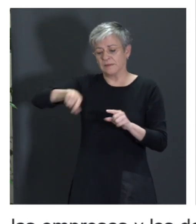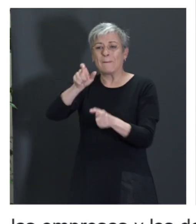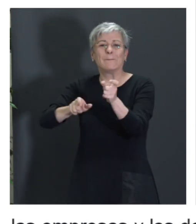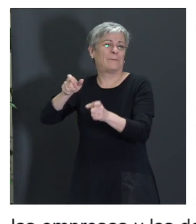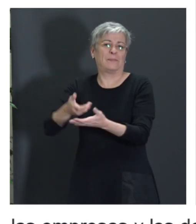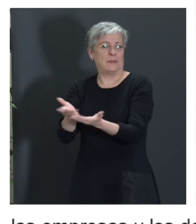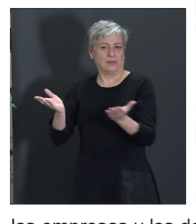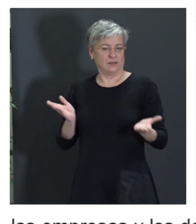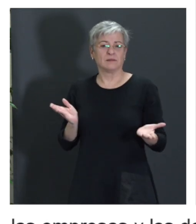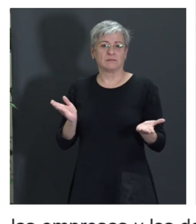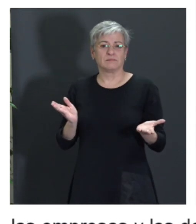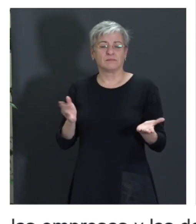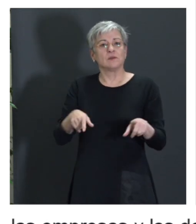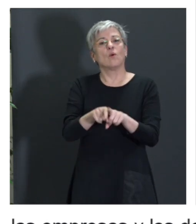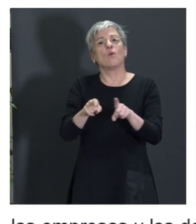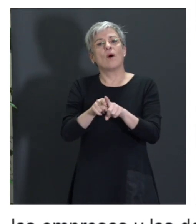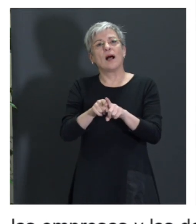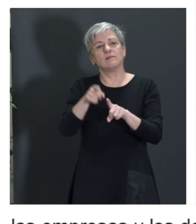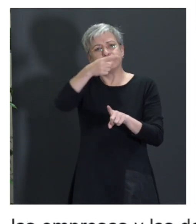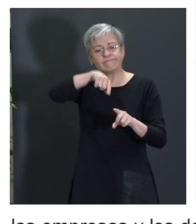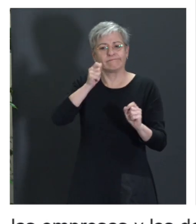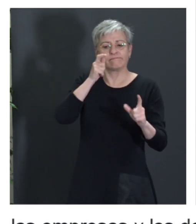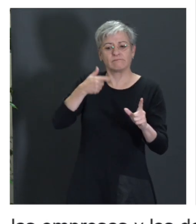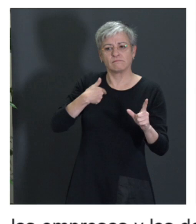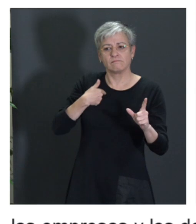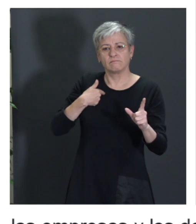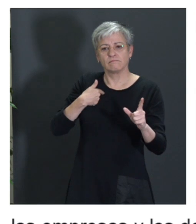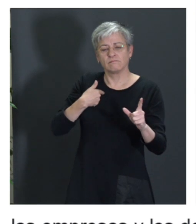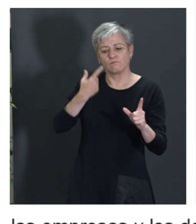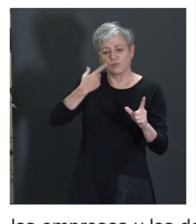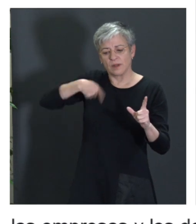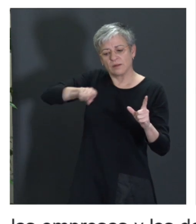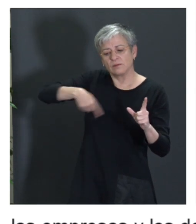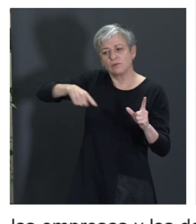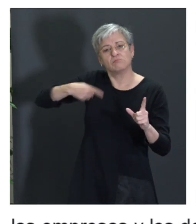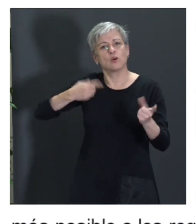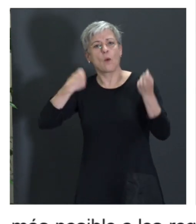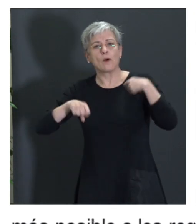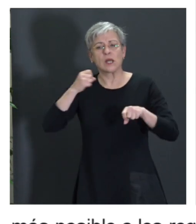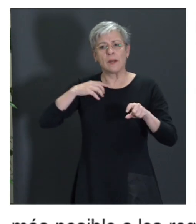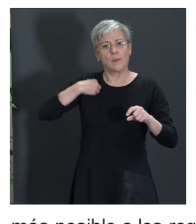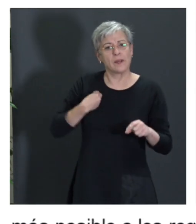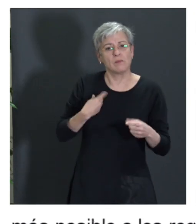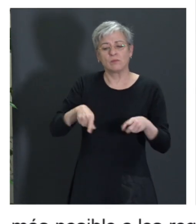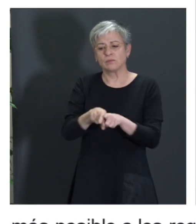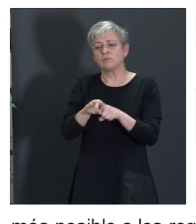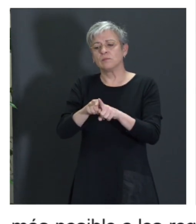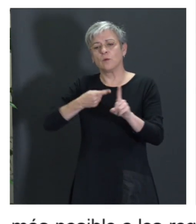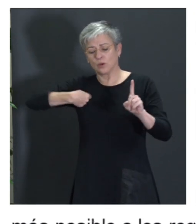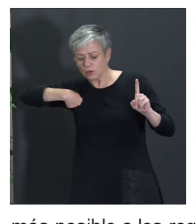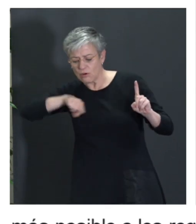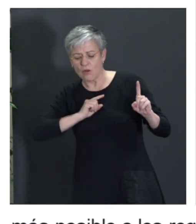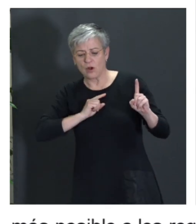personas. Que se tengan en cuenta que no todos nos comportamos de las mismas maneras, que no todos interactuamos